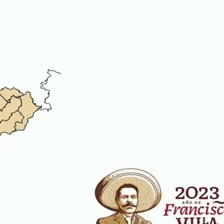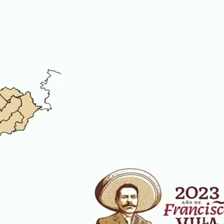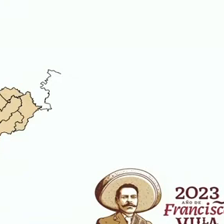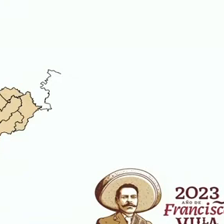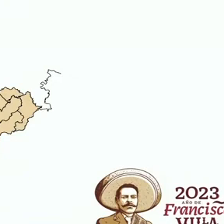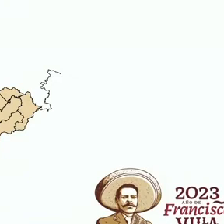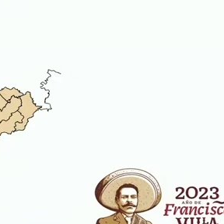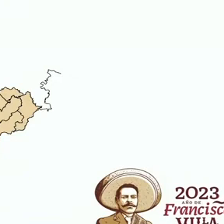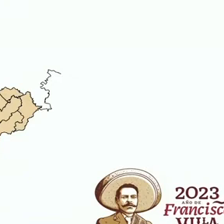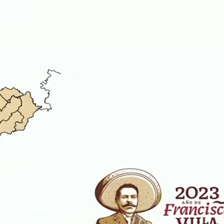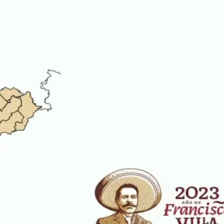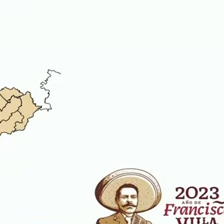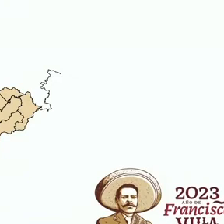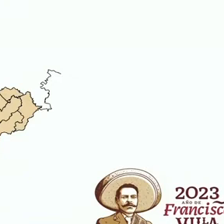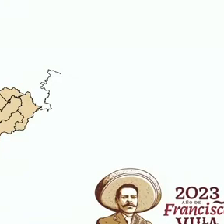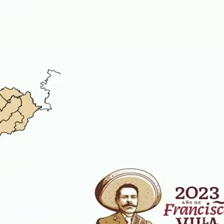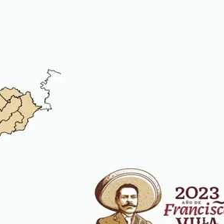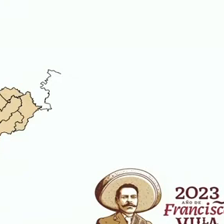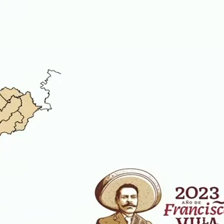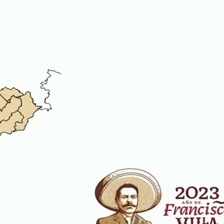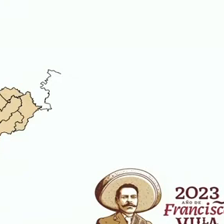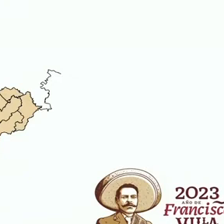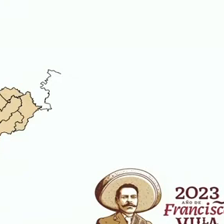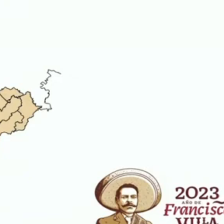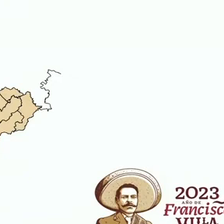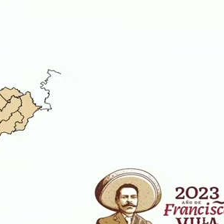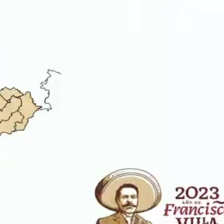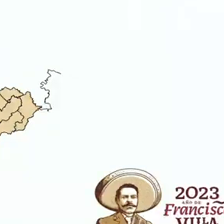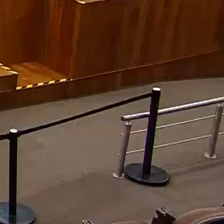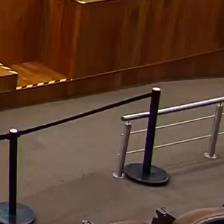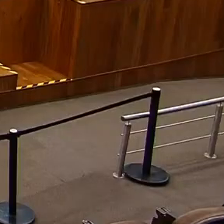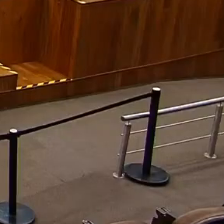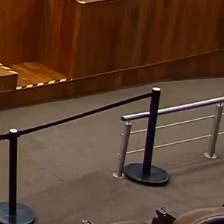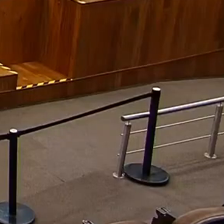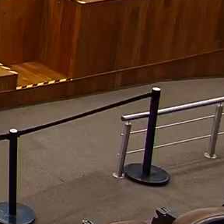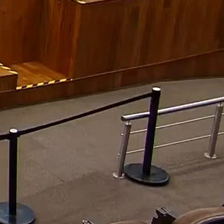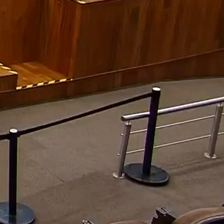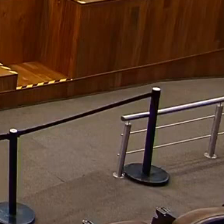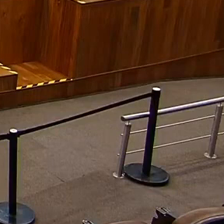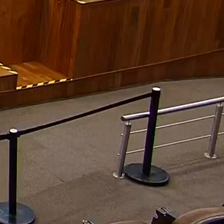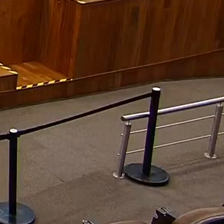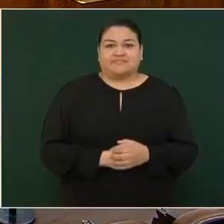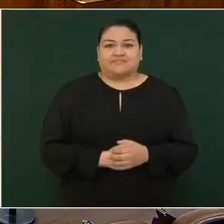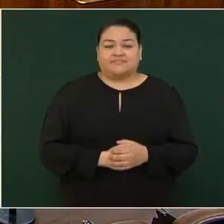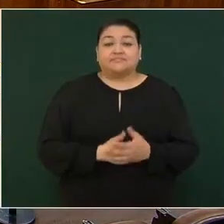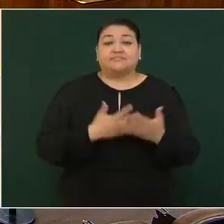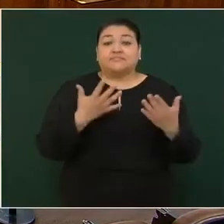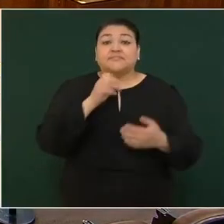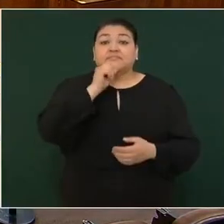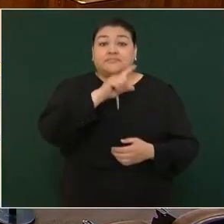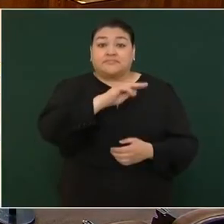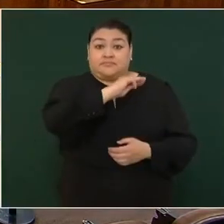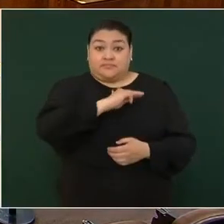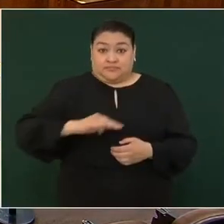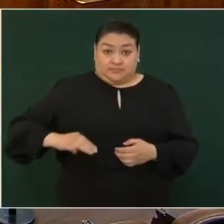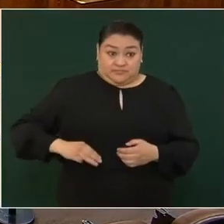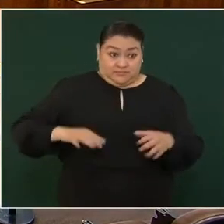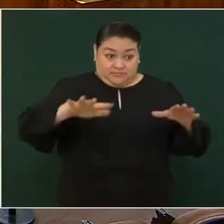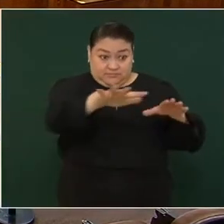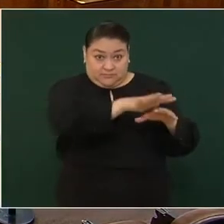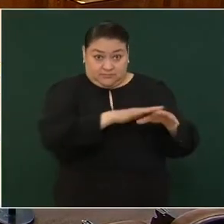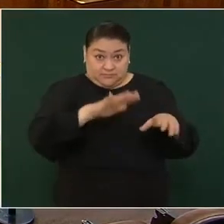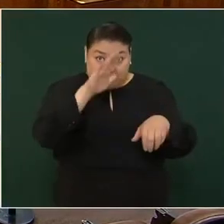maneja la ONU, que debe de existir en relación a la cantidad de habitantes. Los municipios con mayor